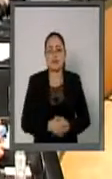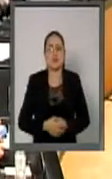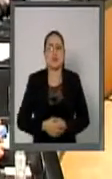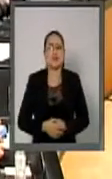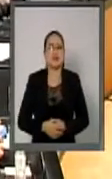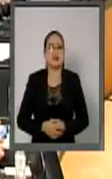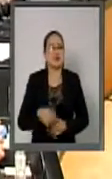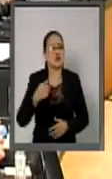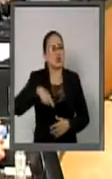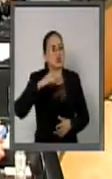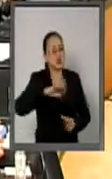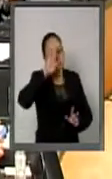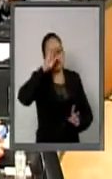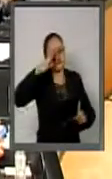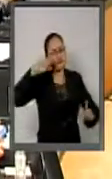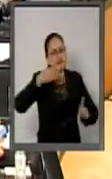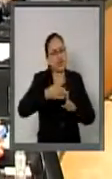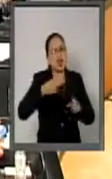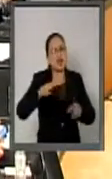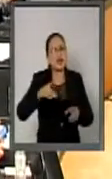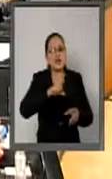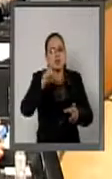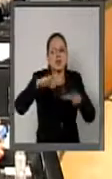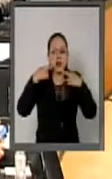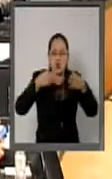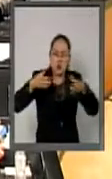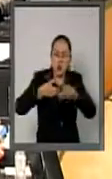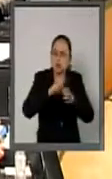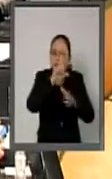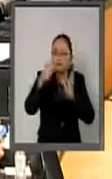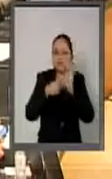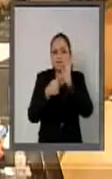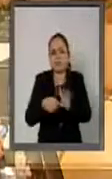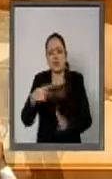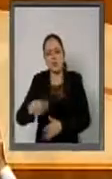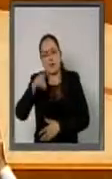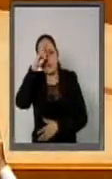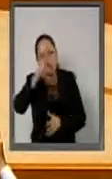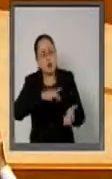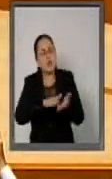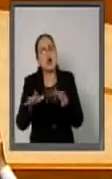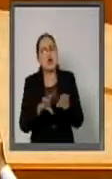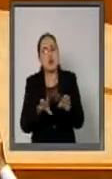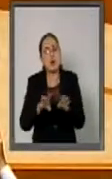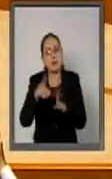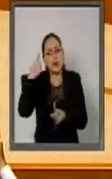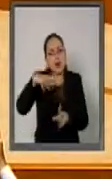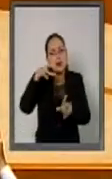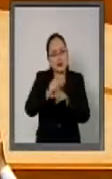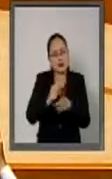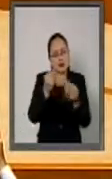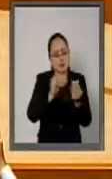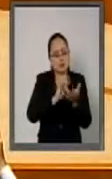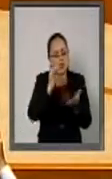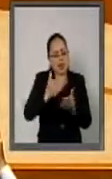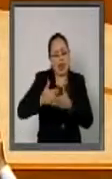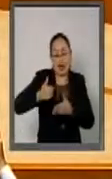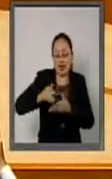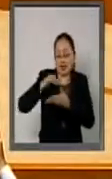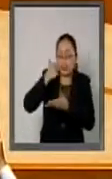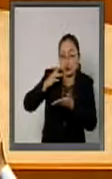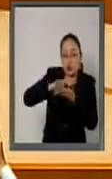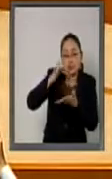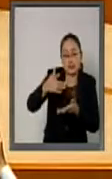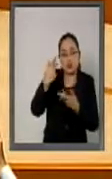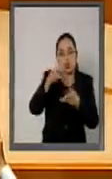cuáles fueron los principales resultados y de qué forma contribuyó México para alcanzarlos. Agradezco de antemano su